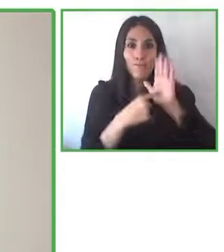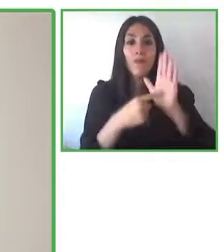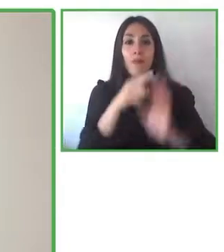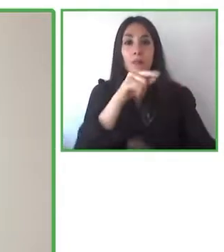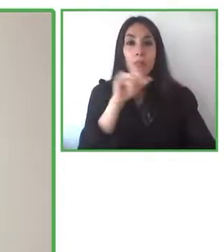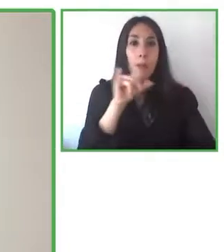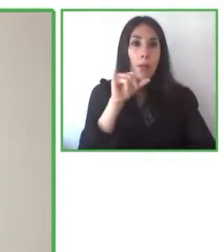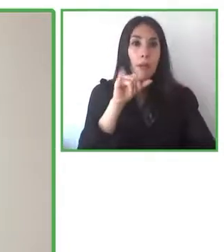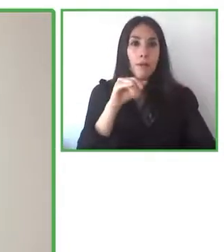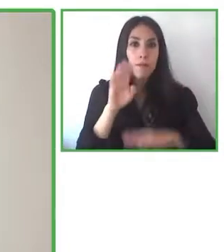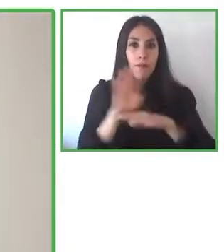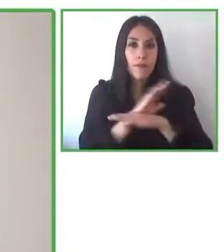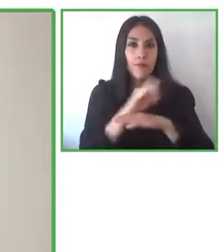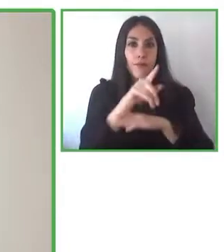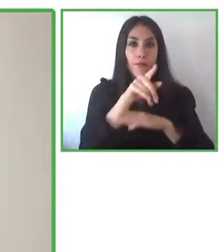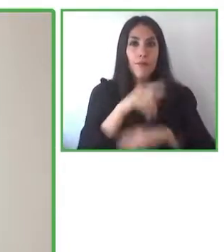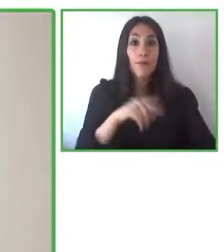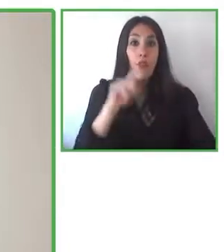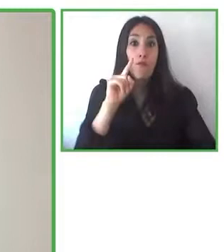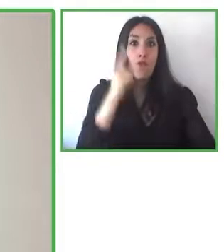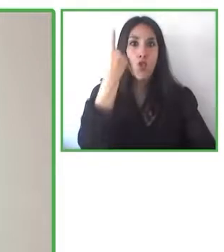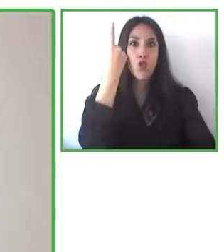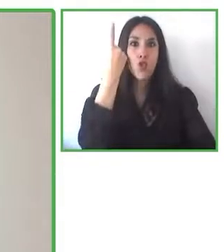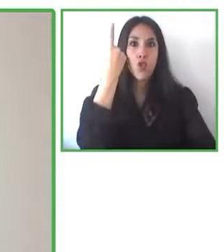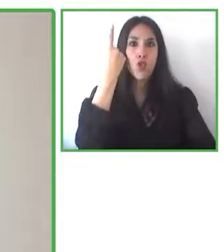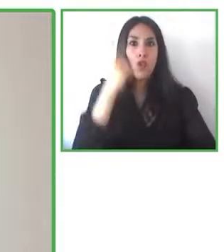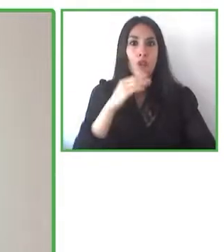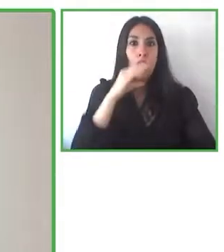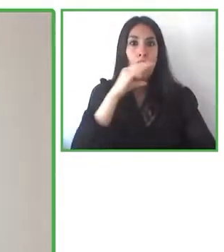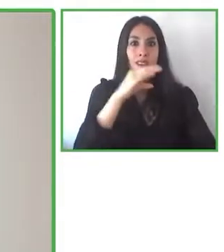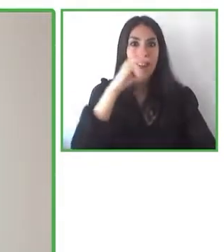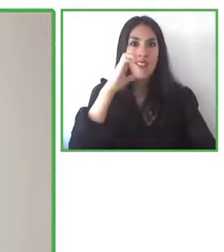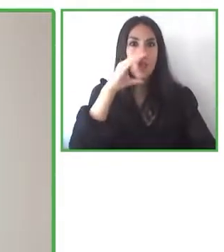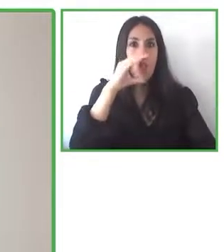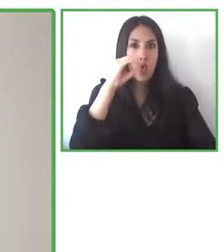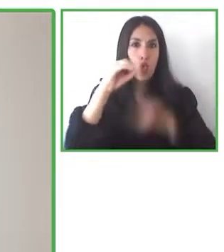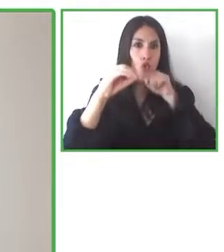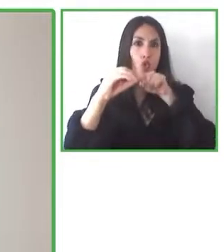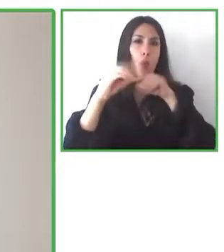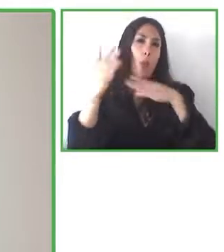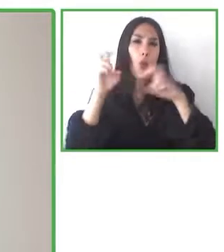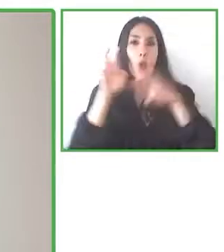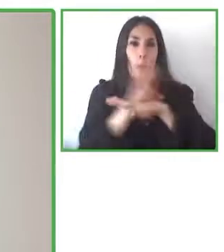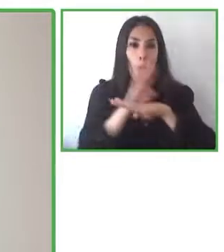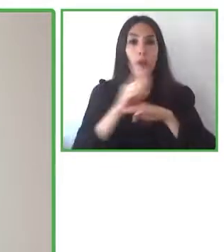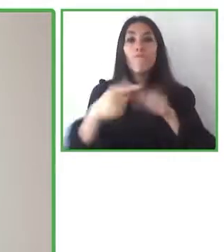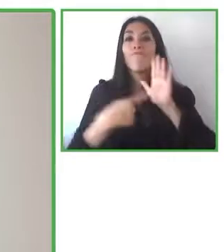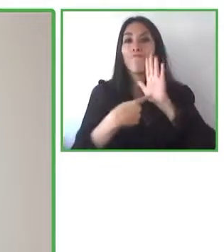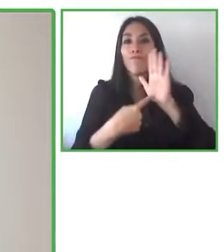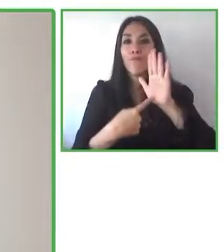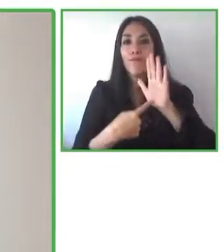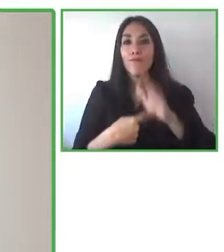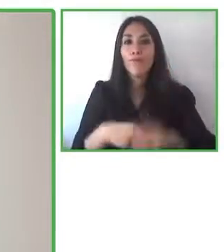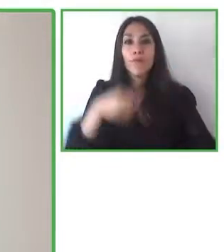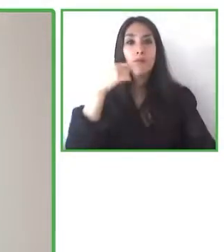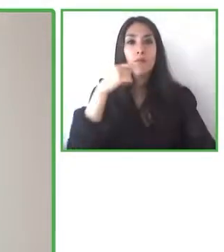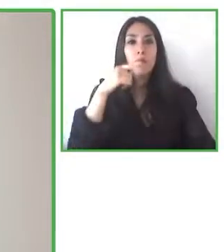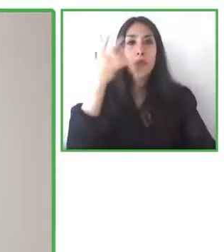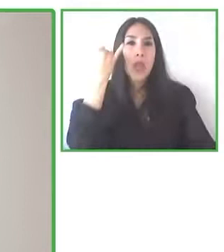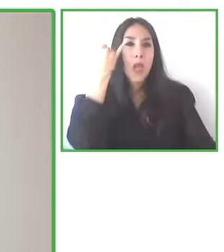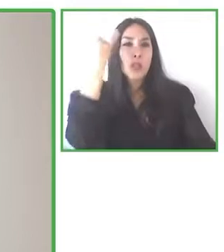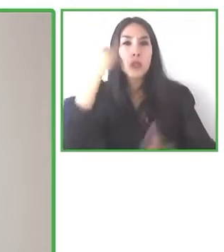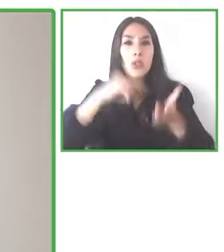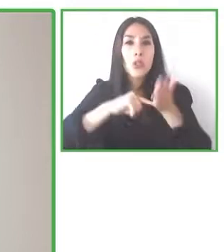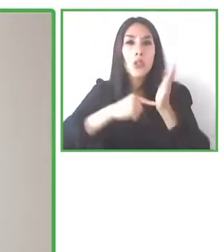Él nos presentará esta iniciativa, las tecnologías que ellos están desarrollando y decir que él es licenciado